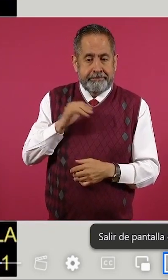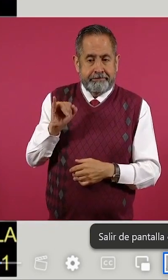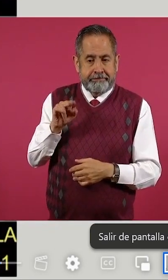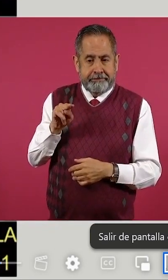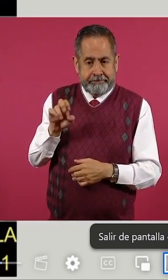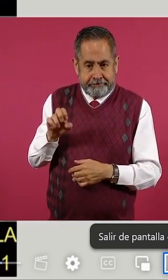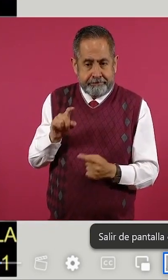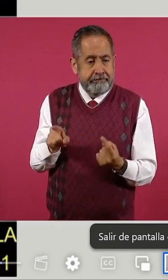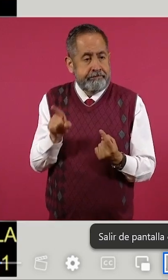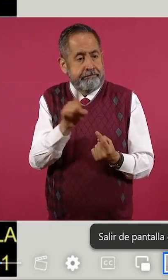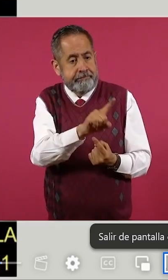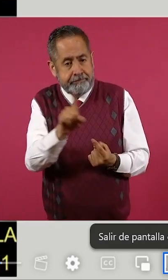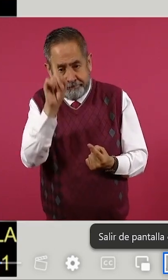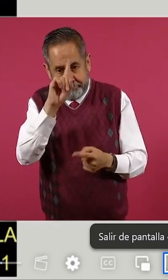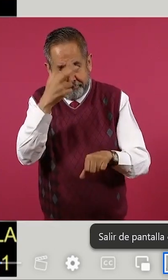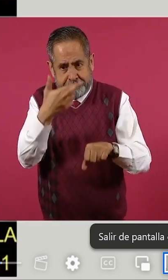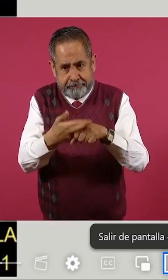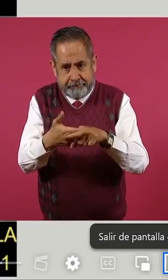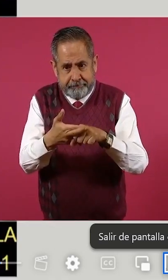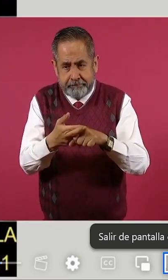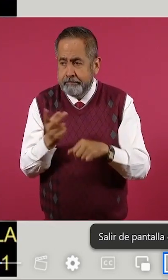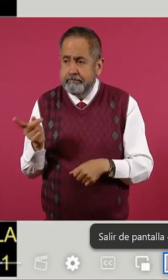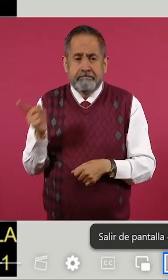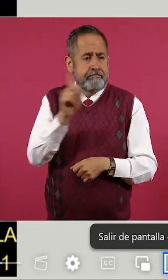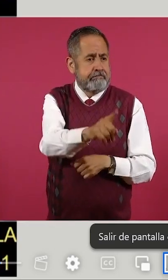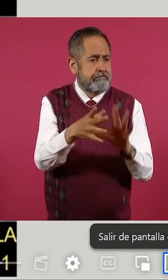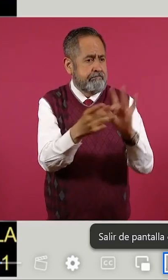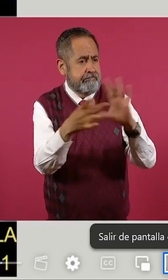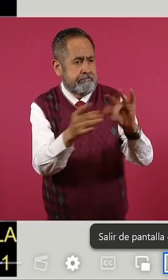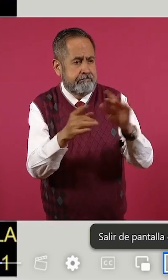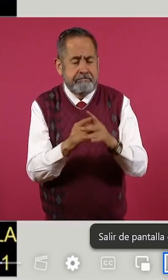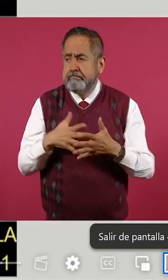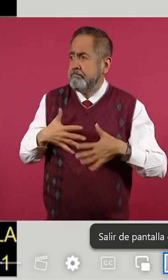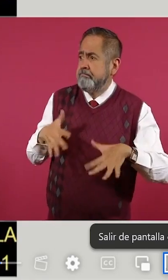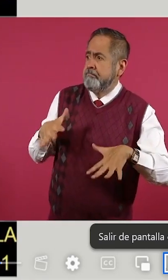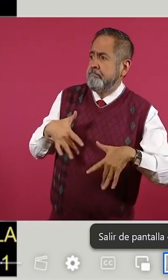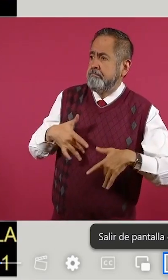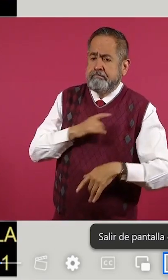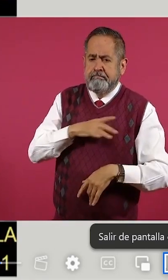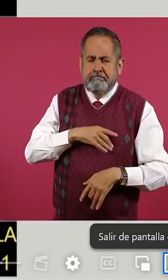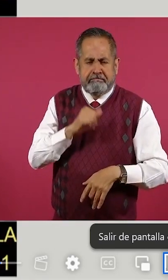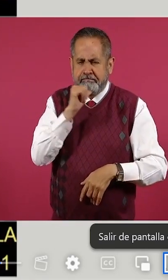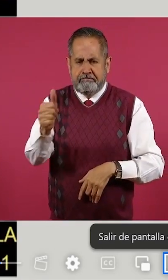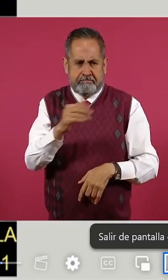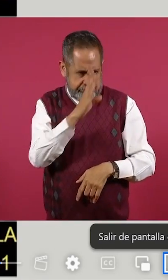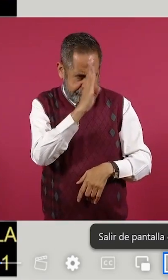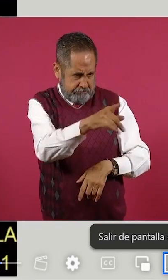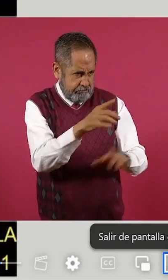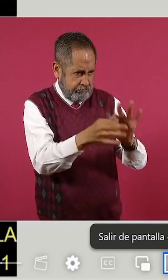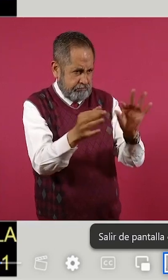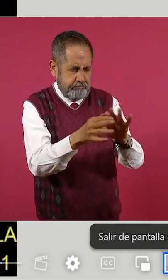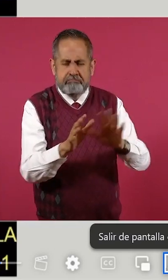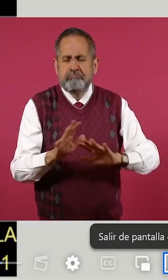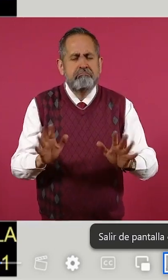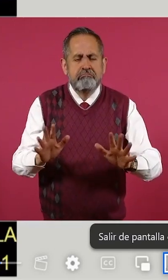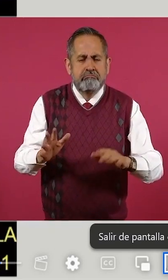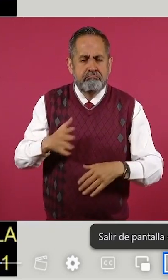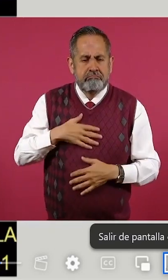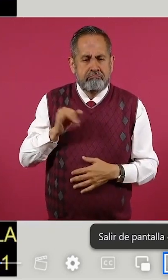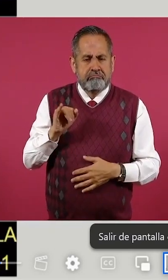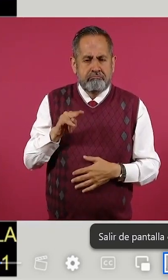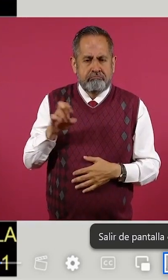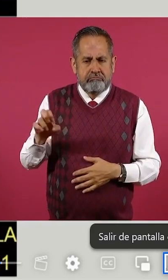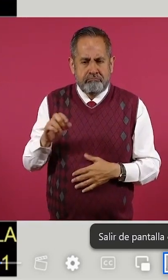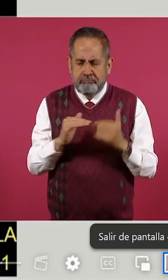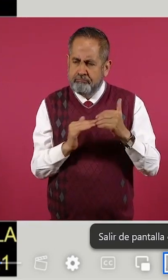consejeras y a estos consejeros electorales, nadie los va a amedrentar, ni siquiera con amenazas directas y abiertamente ilegales. El INE como árbitro de la contienda está